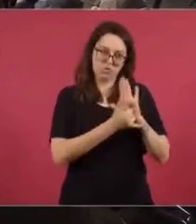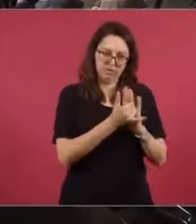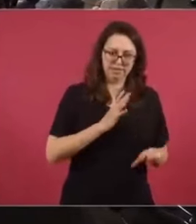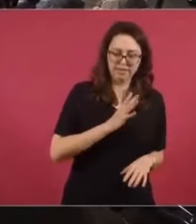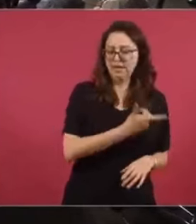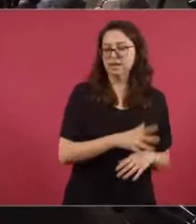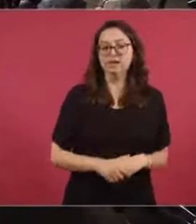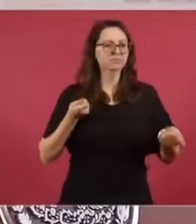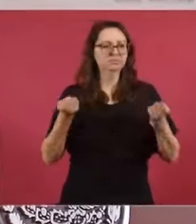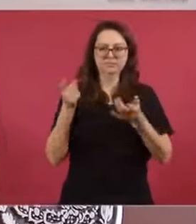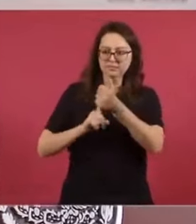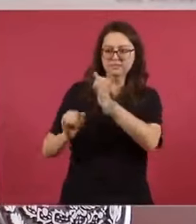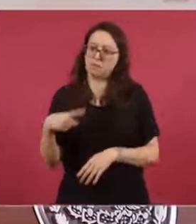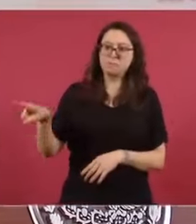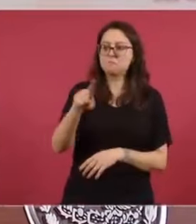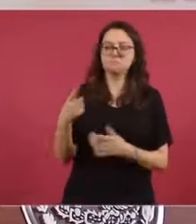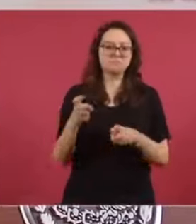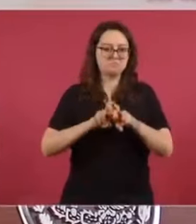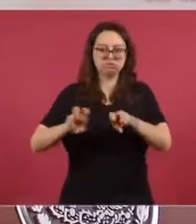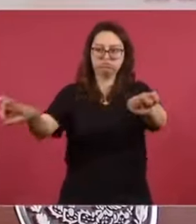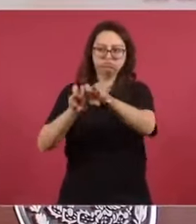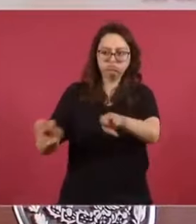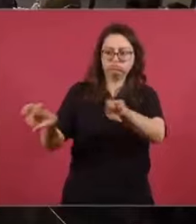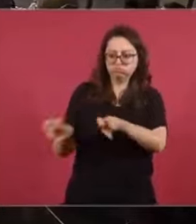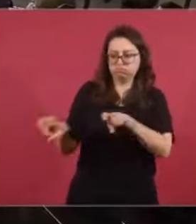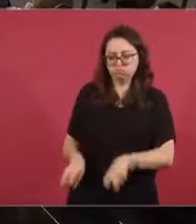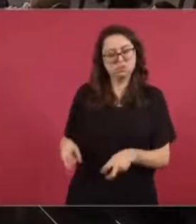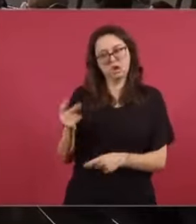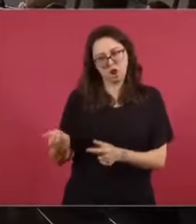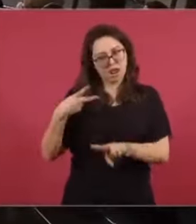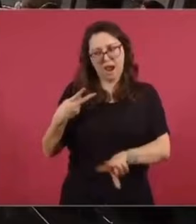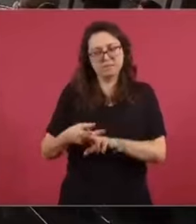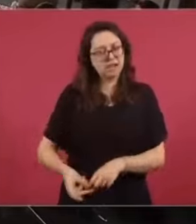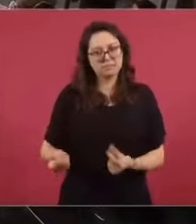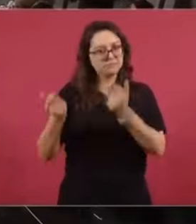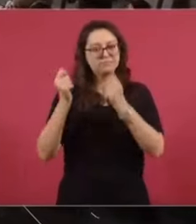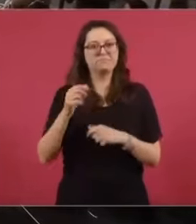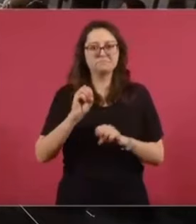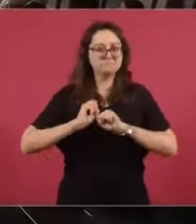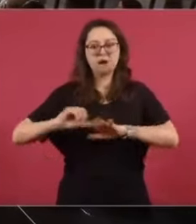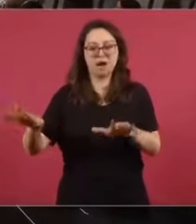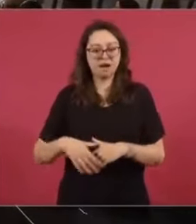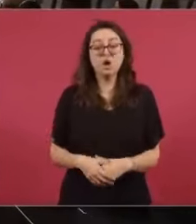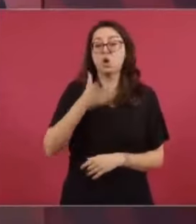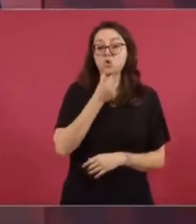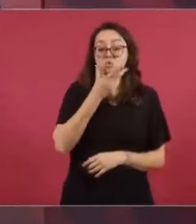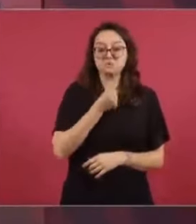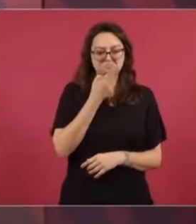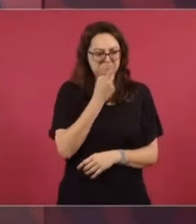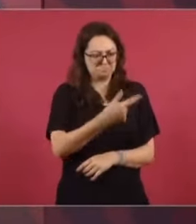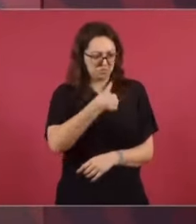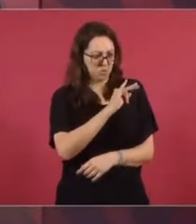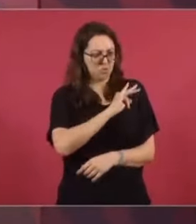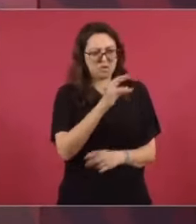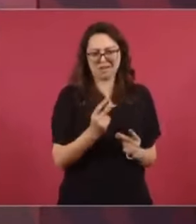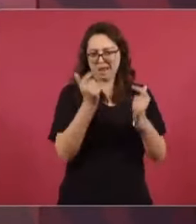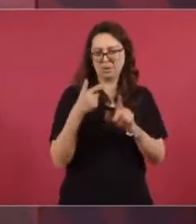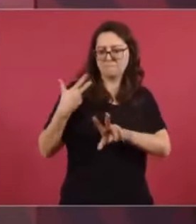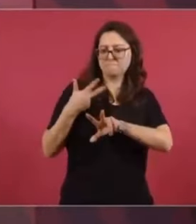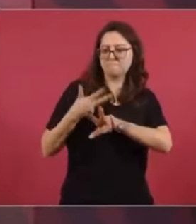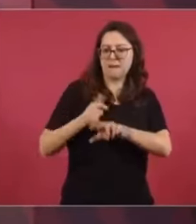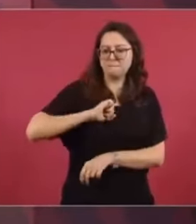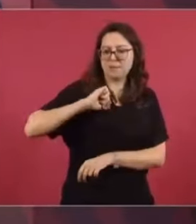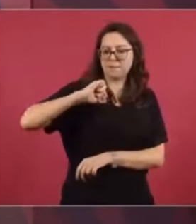Y explicaba a él cómo le hacía, cuánto cobraba por mención. Entonces decía él, me acuerdo que podía crear una tendencia en las redes.